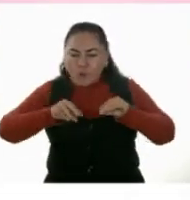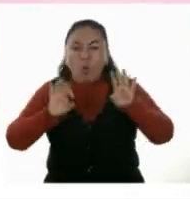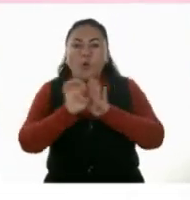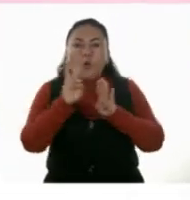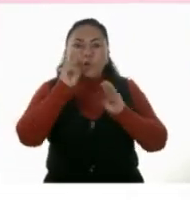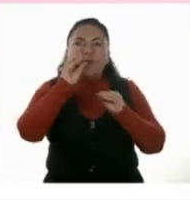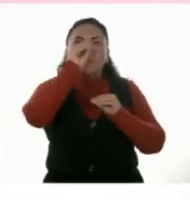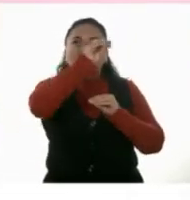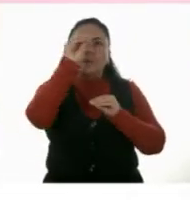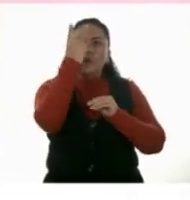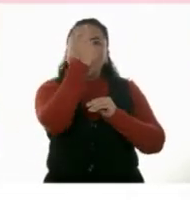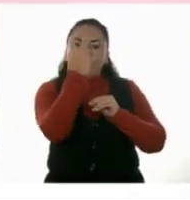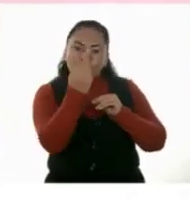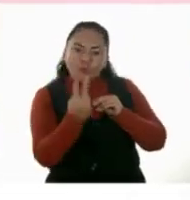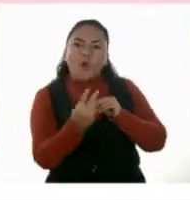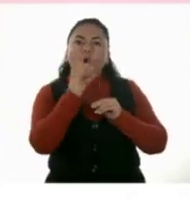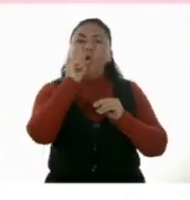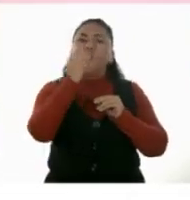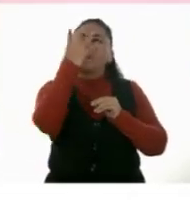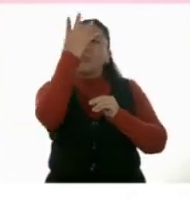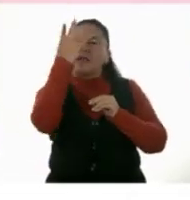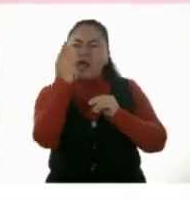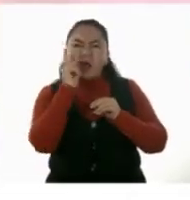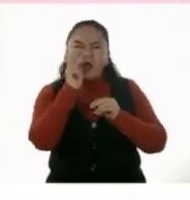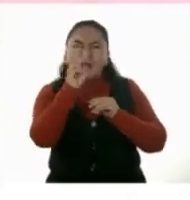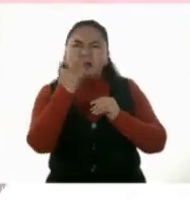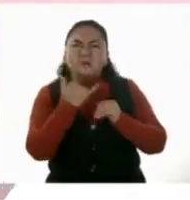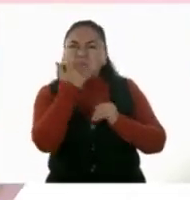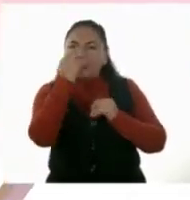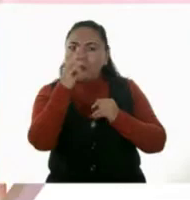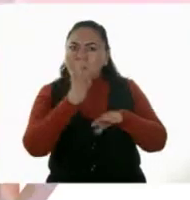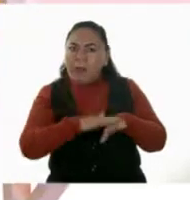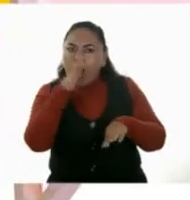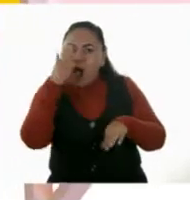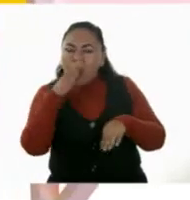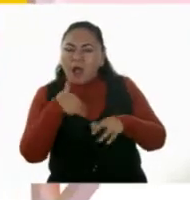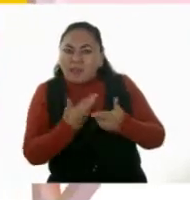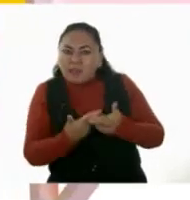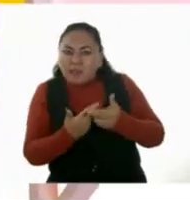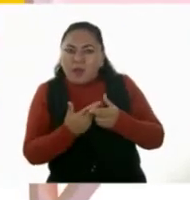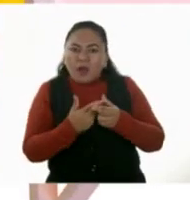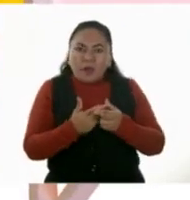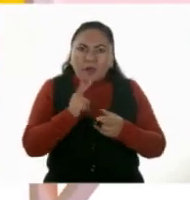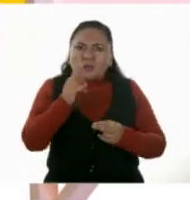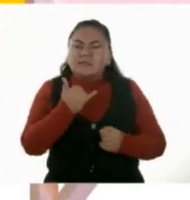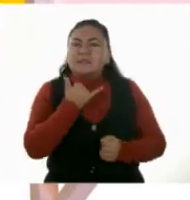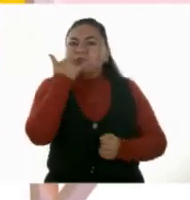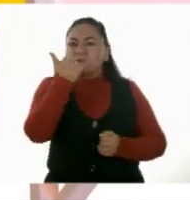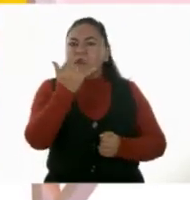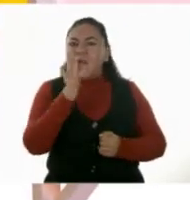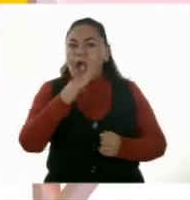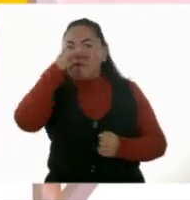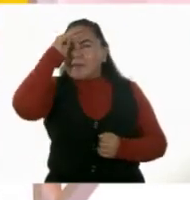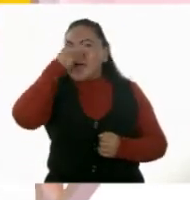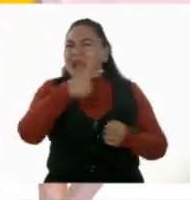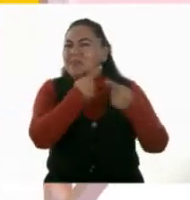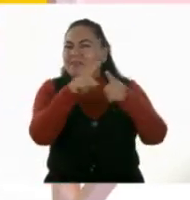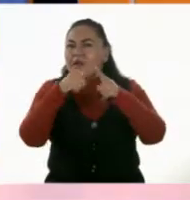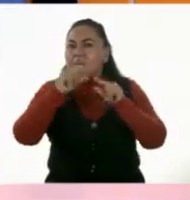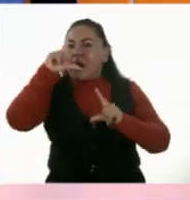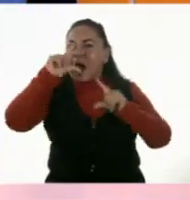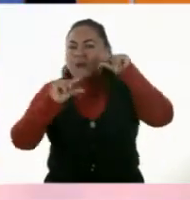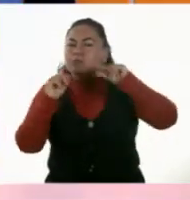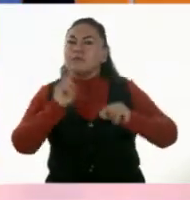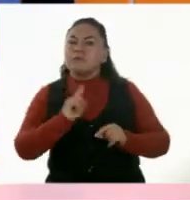coloquemos hace parecer que tenemos más o menos fichas que otra persona. Así es.